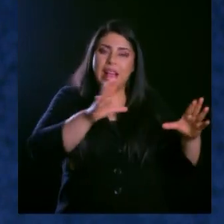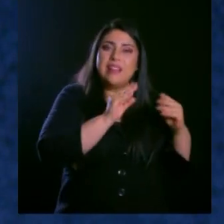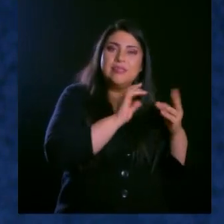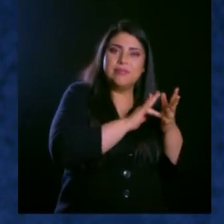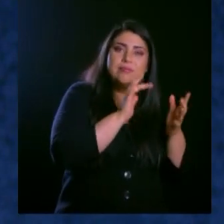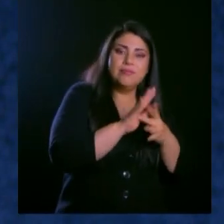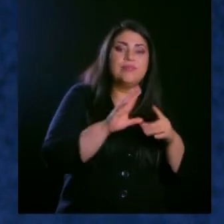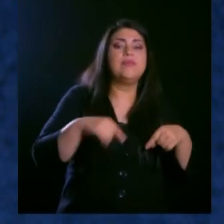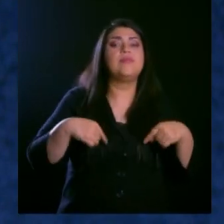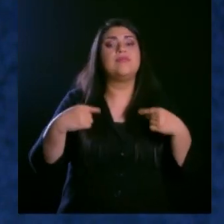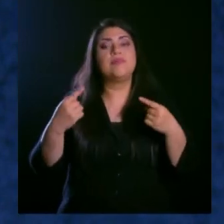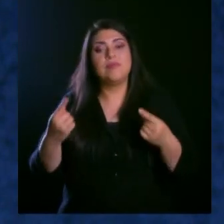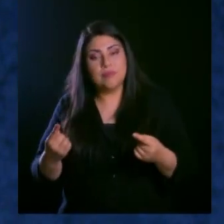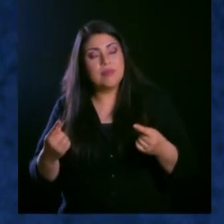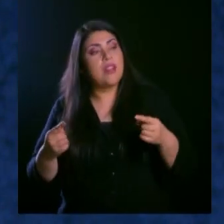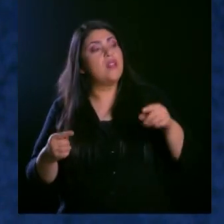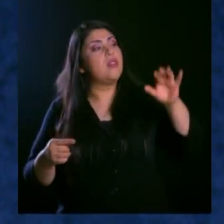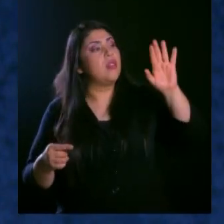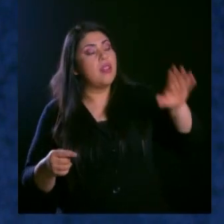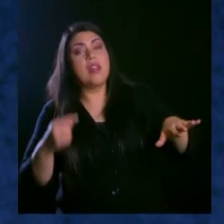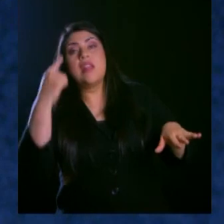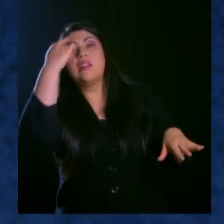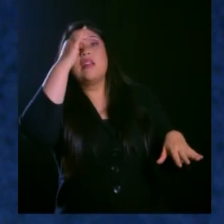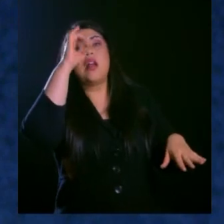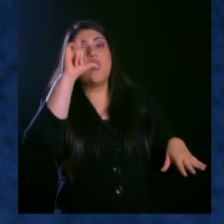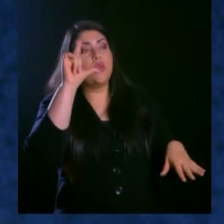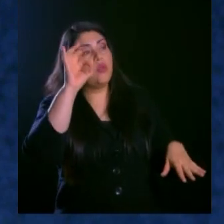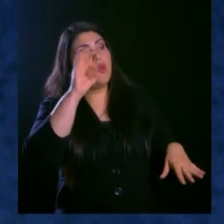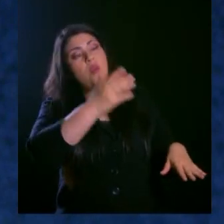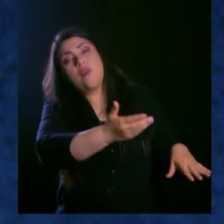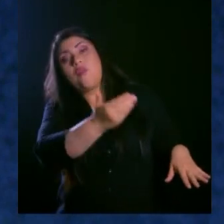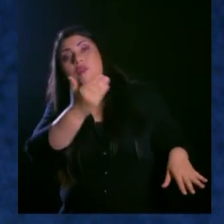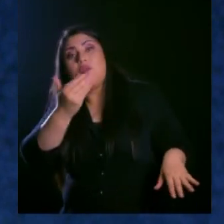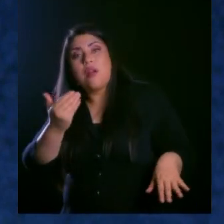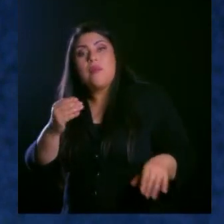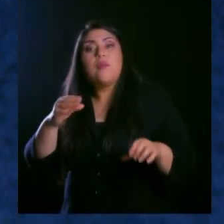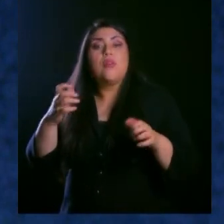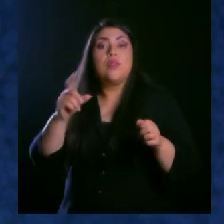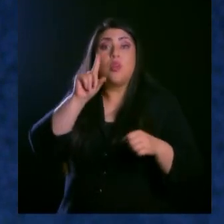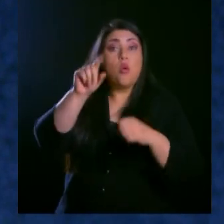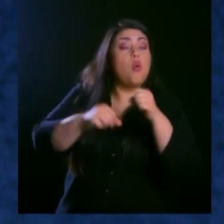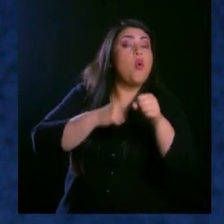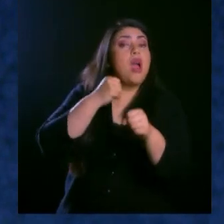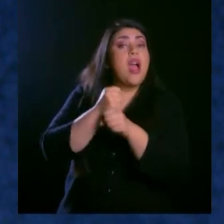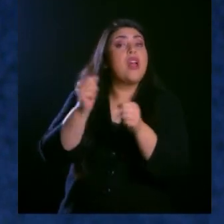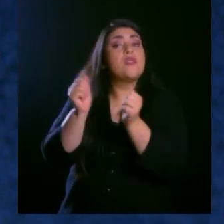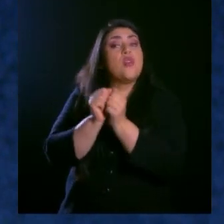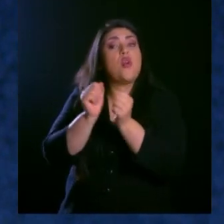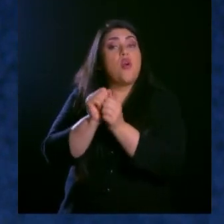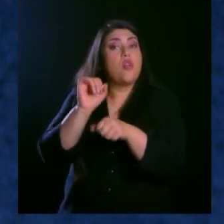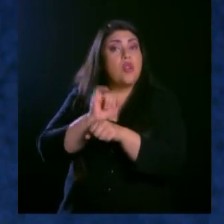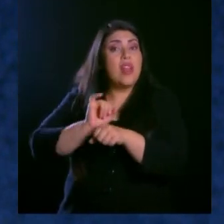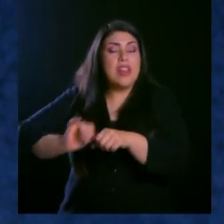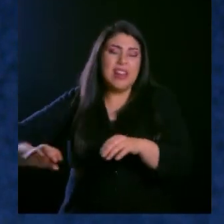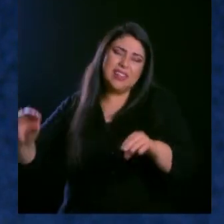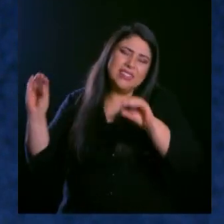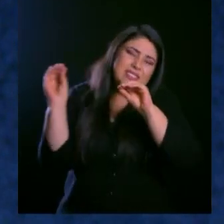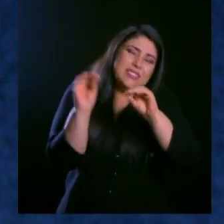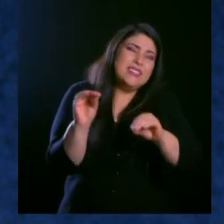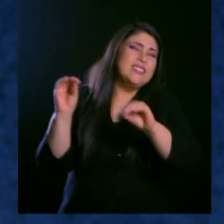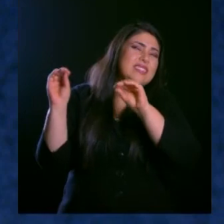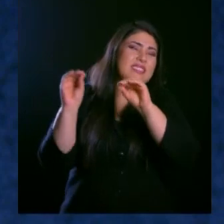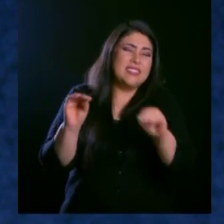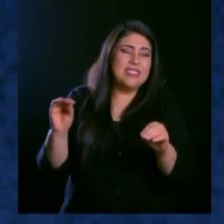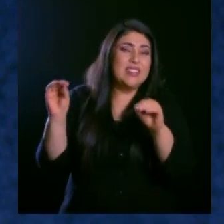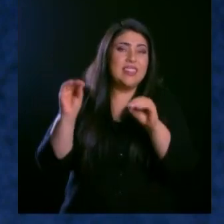Hallándole, le trajo a Antioquía. Y se congregaron ahí todo un año con la iglesia y enseñaron a mucha gente. Y